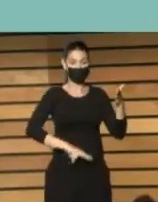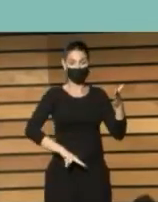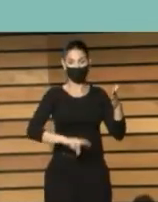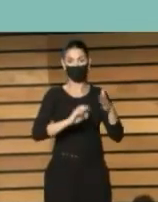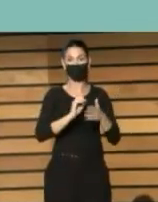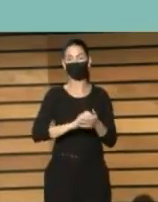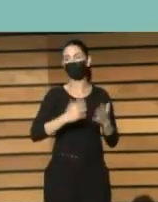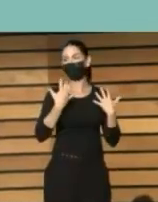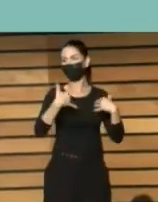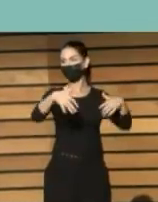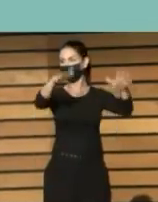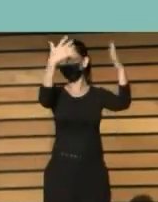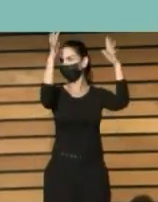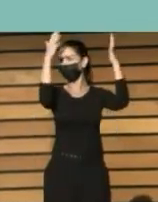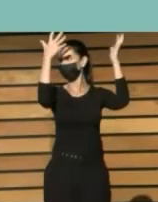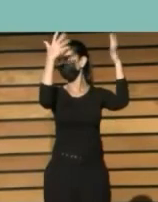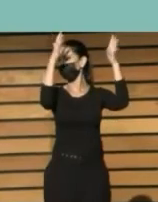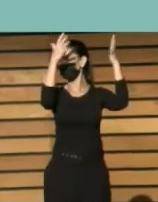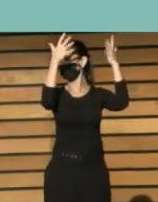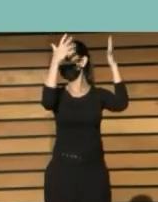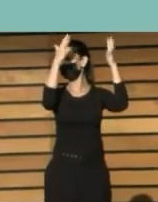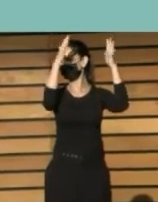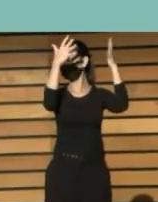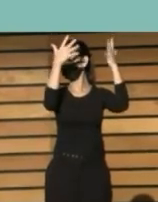¡Aplausos! ¡Aplausos!